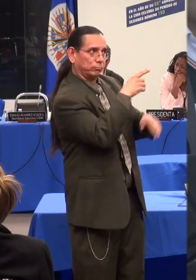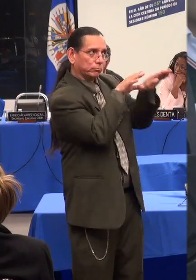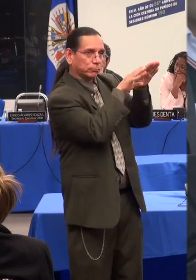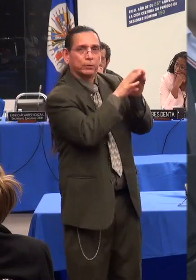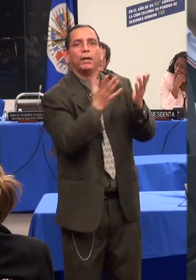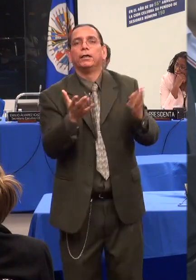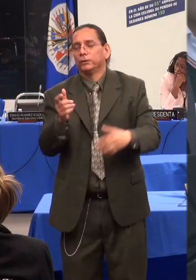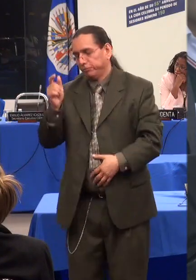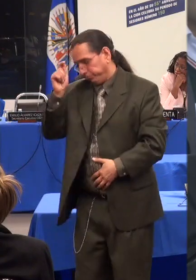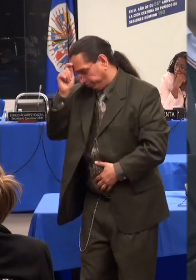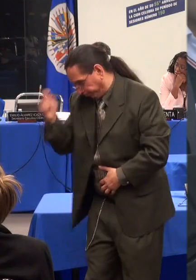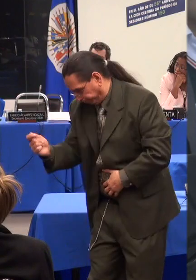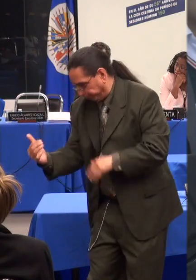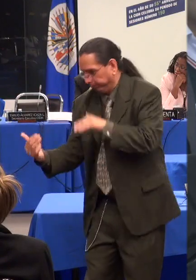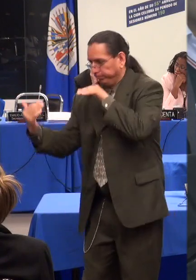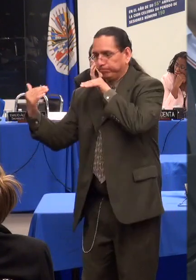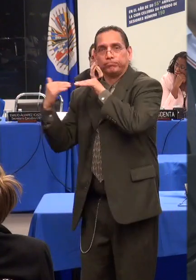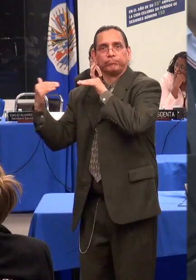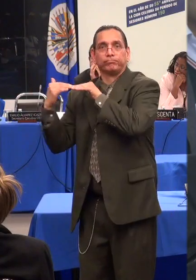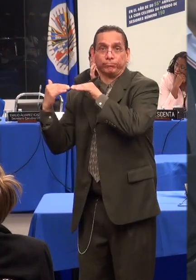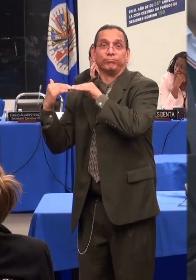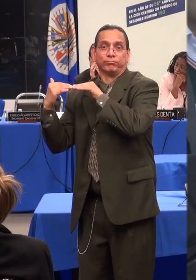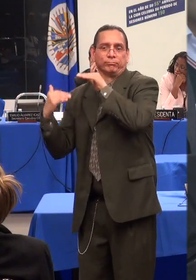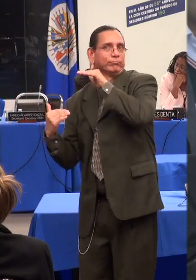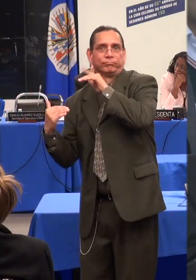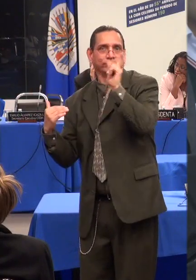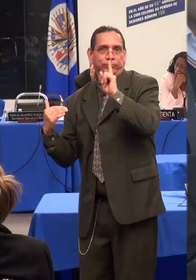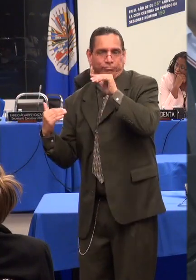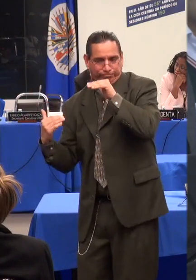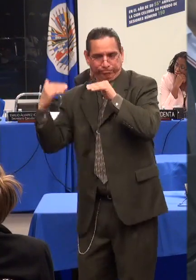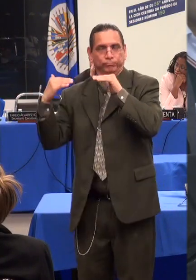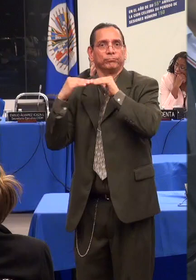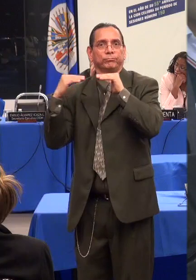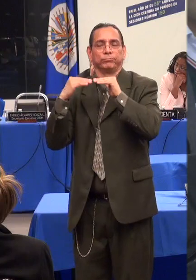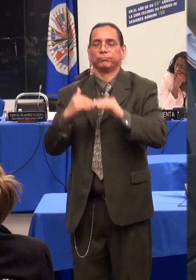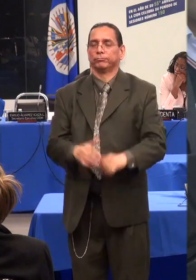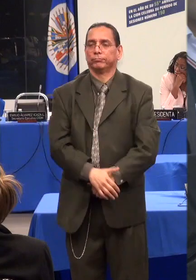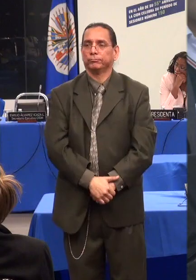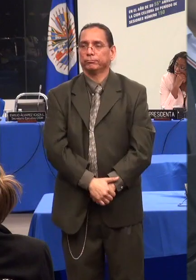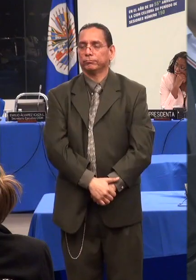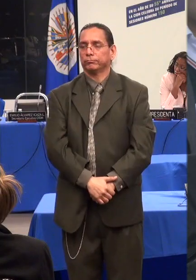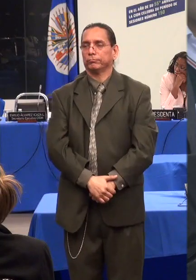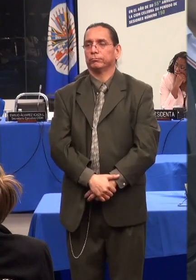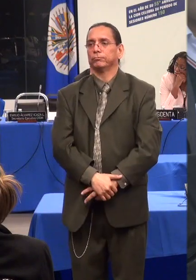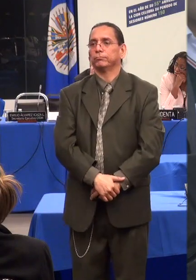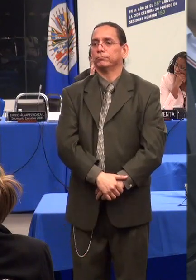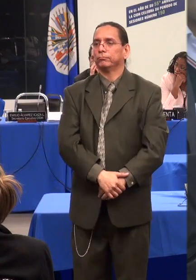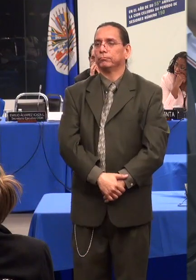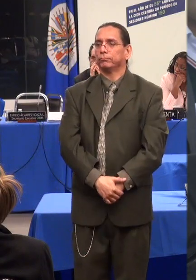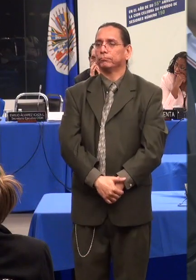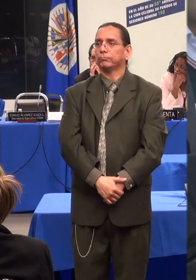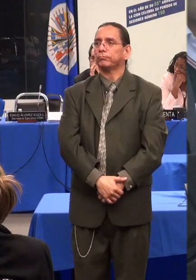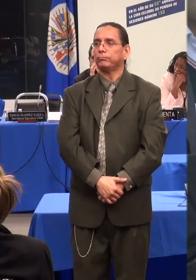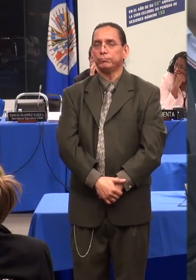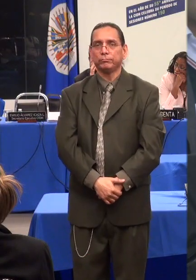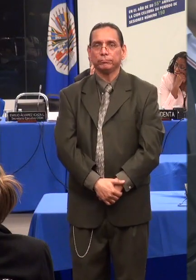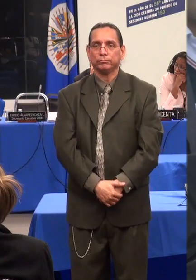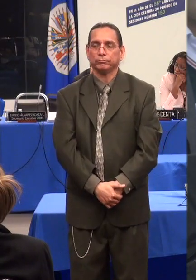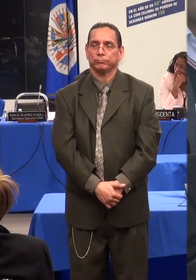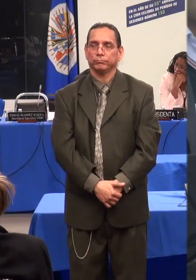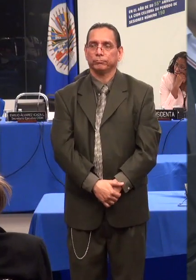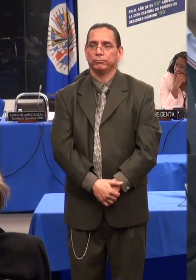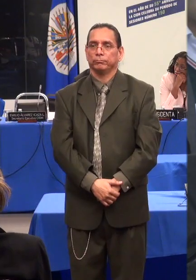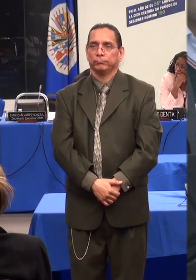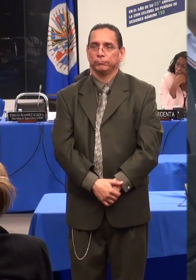Afortunadamente ellos no hicieron caso de diagnóstico del medio y hoy estoy